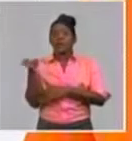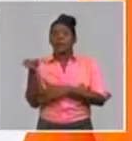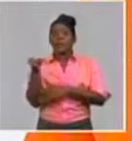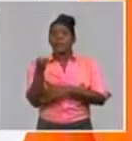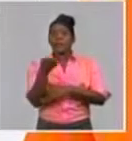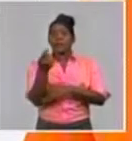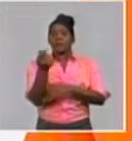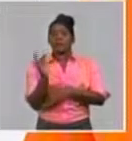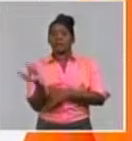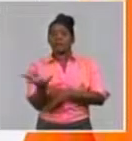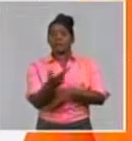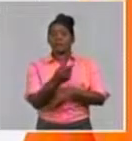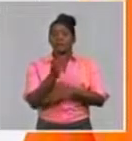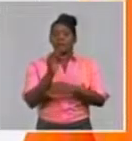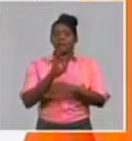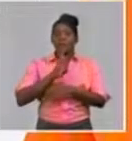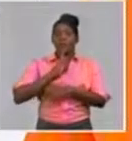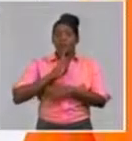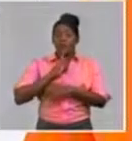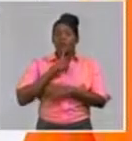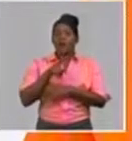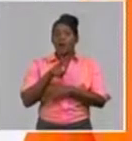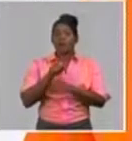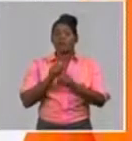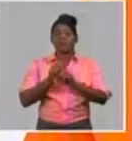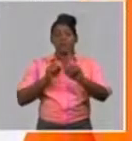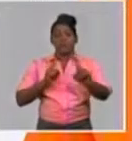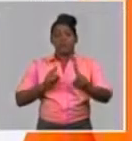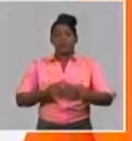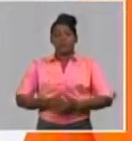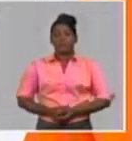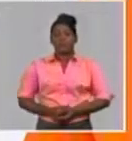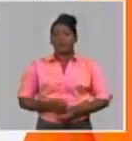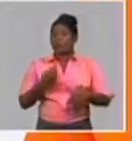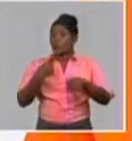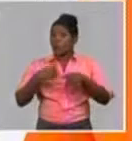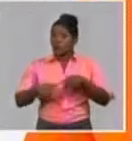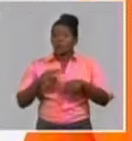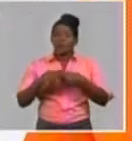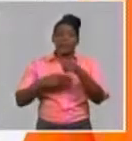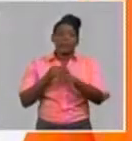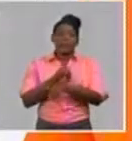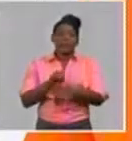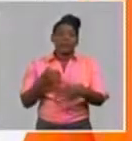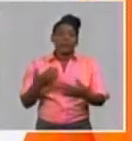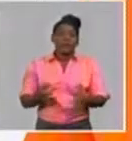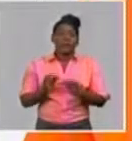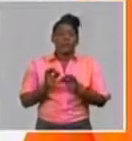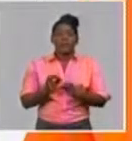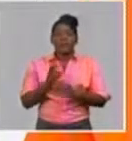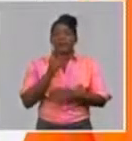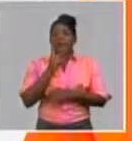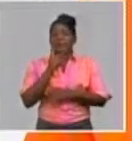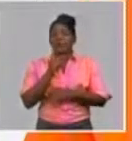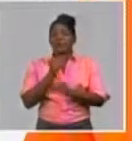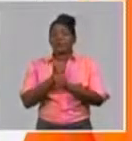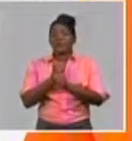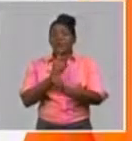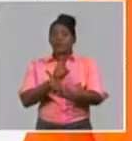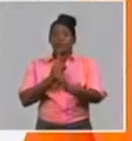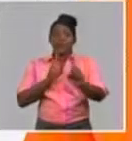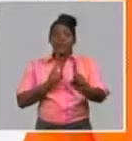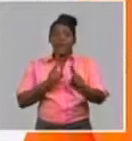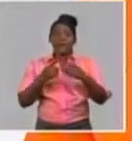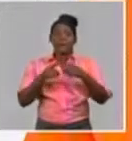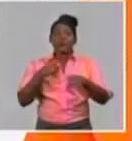Perfeccionar la determinación de competencias, obligaciones y atribuciones de los trabajadores, en la modalidad laboral a distancia, en un